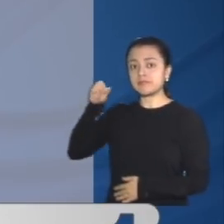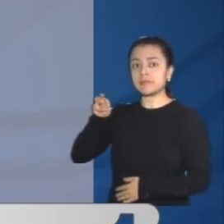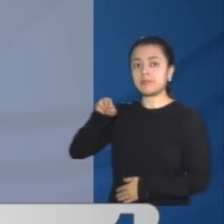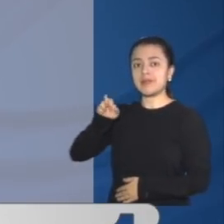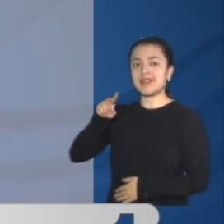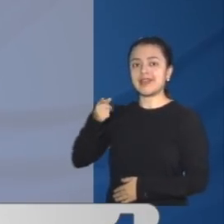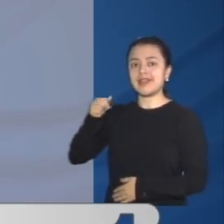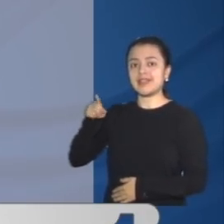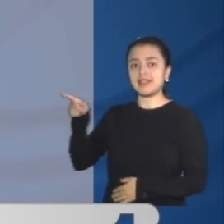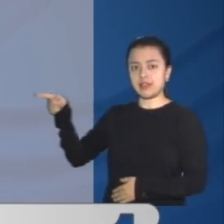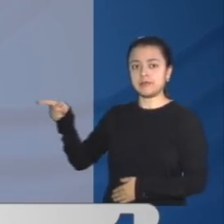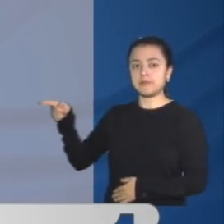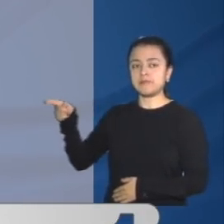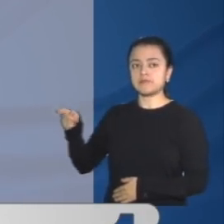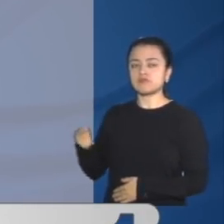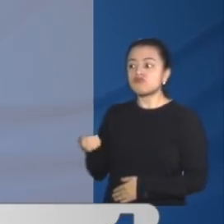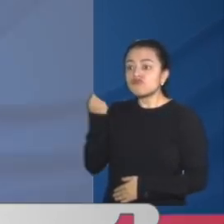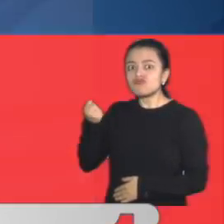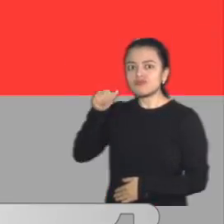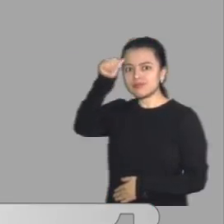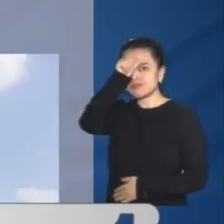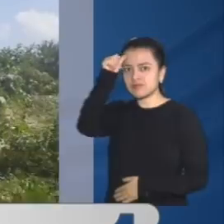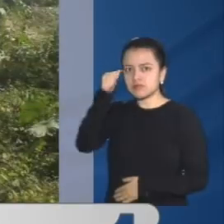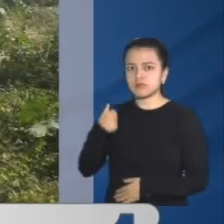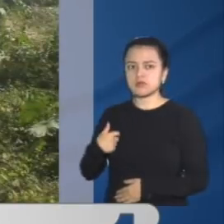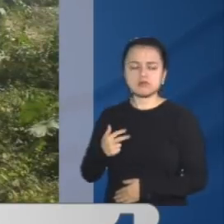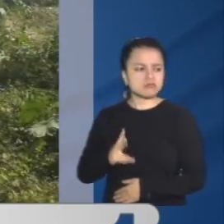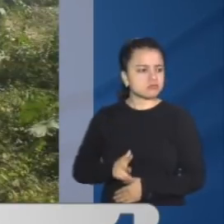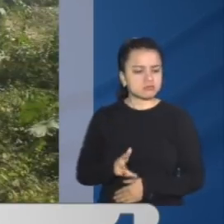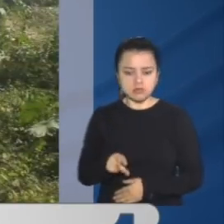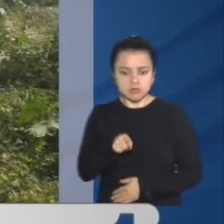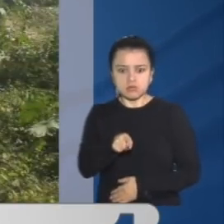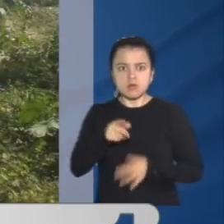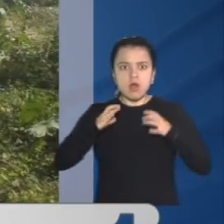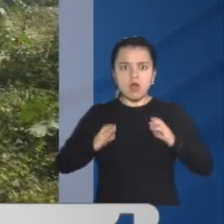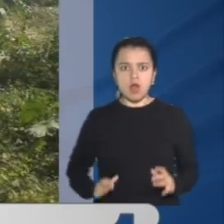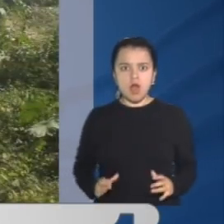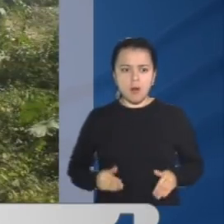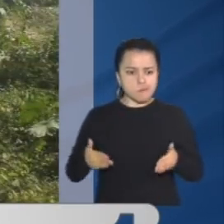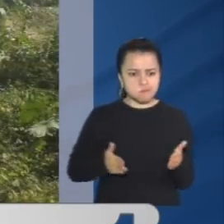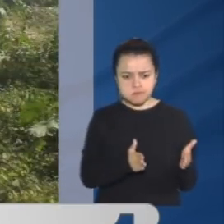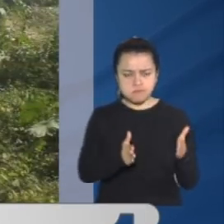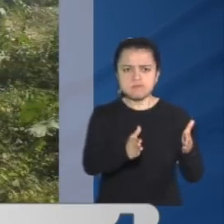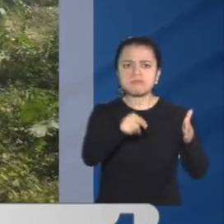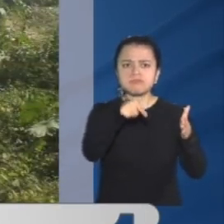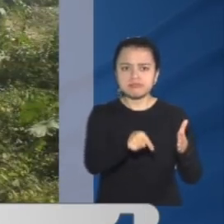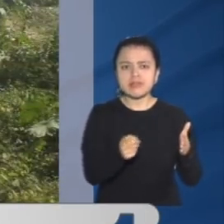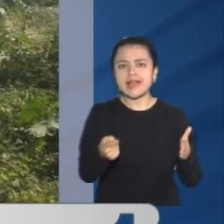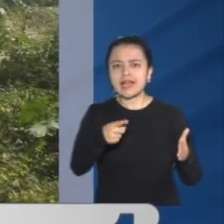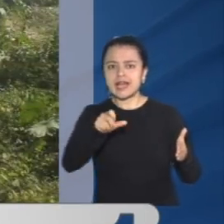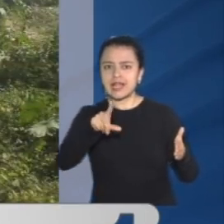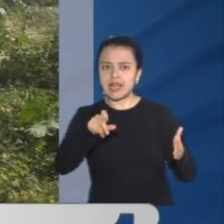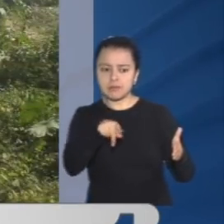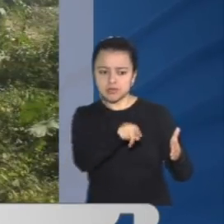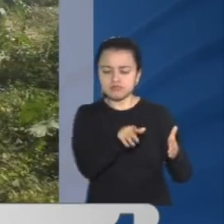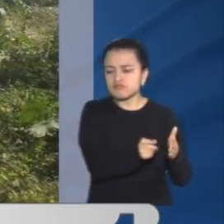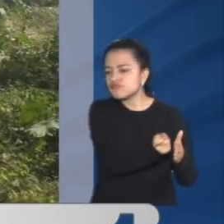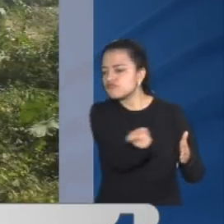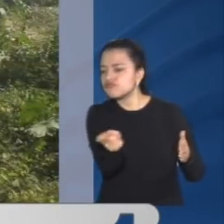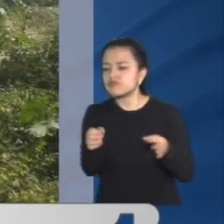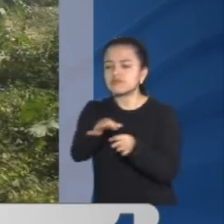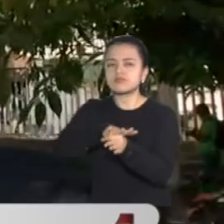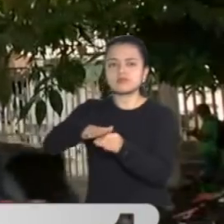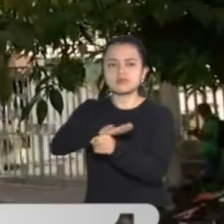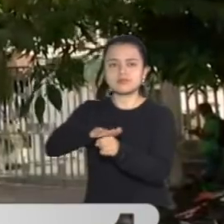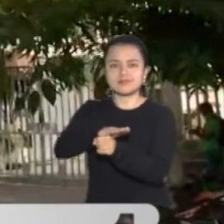encontrada en la mañana de este domingo en una trocha que comunica a la urbanización Villa Olímpica en Galapa con el barrio Los Almendros